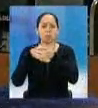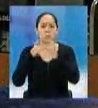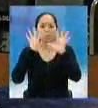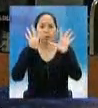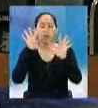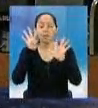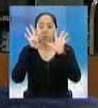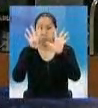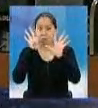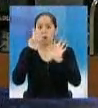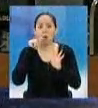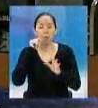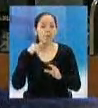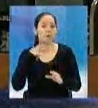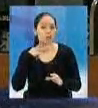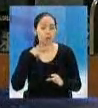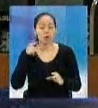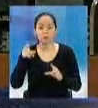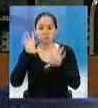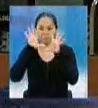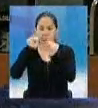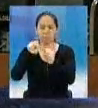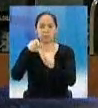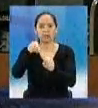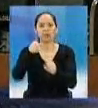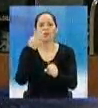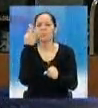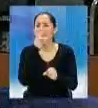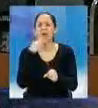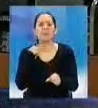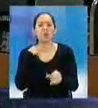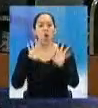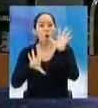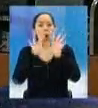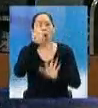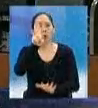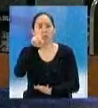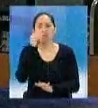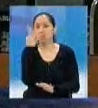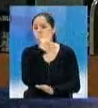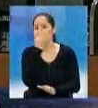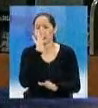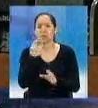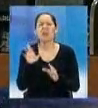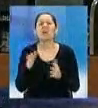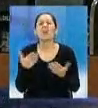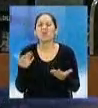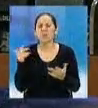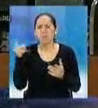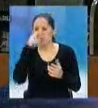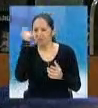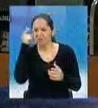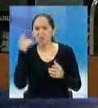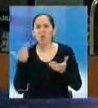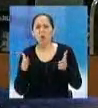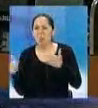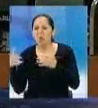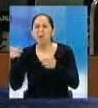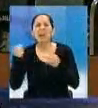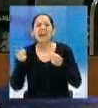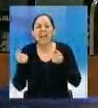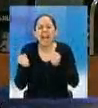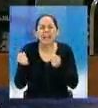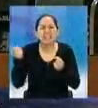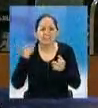atacó a 11 víctimas. La organización fue desmantelada el viernes y sábado, pero ¿cómo operaba?, ¿qué rutas usaba? y otros